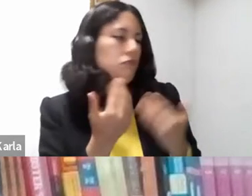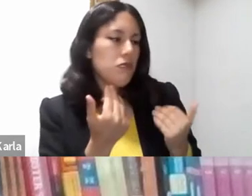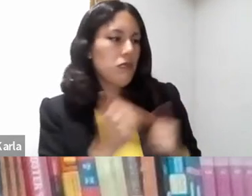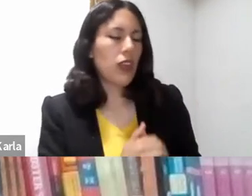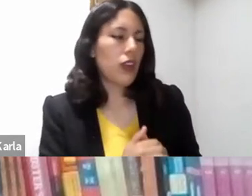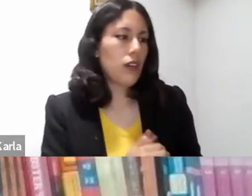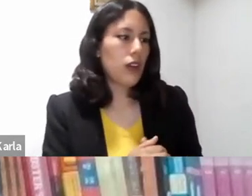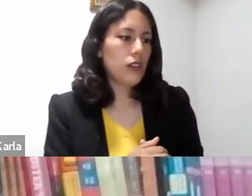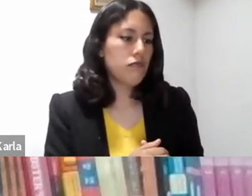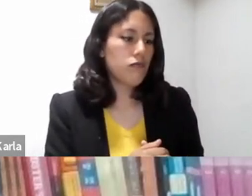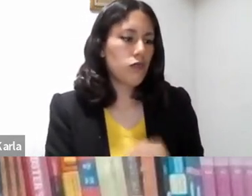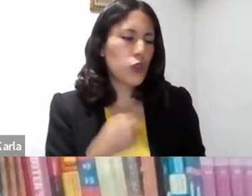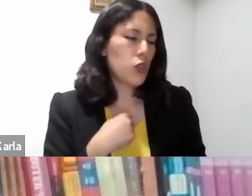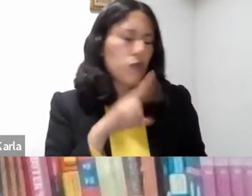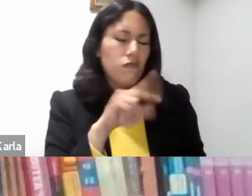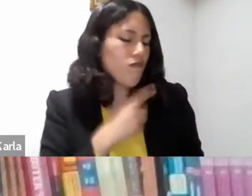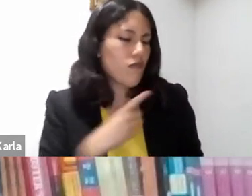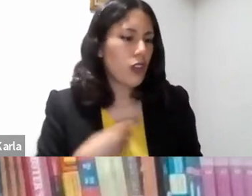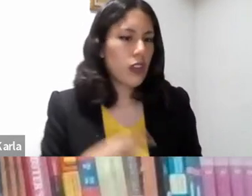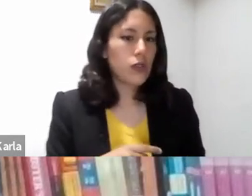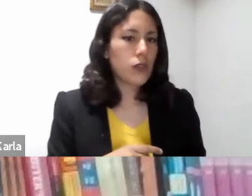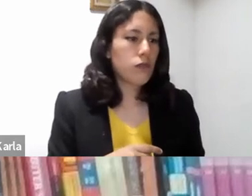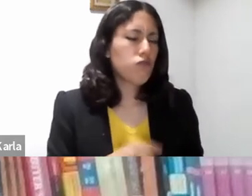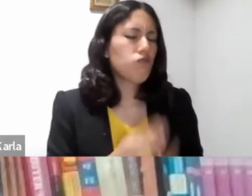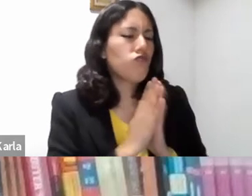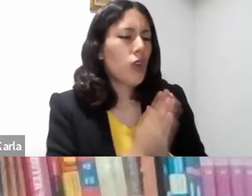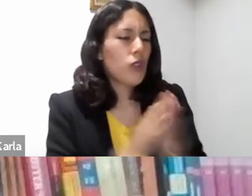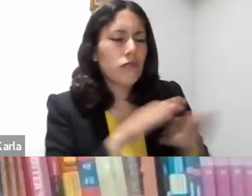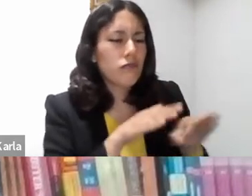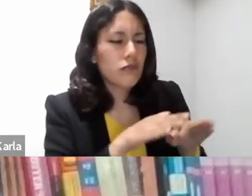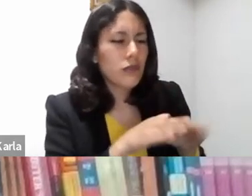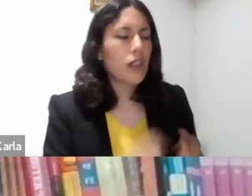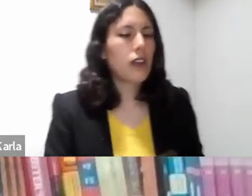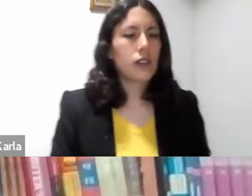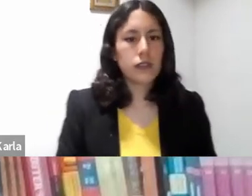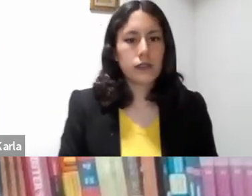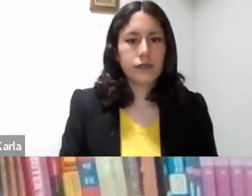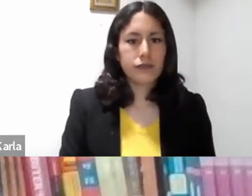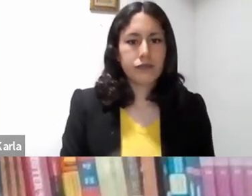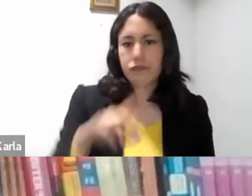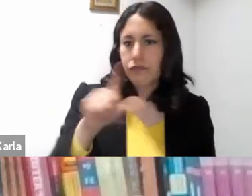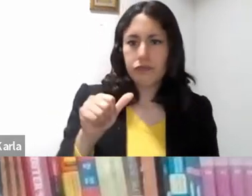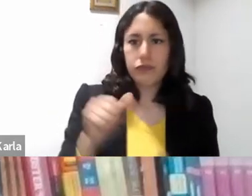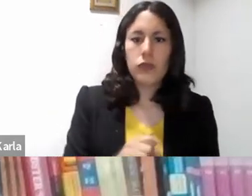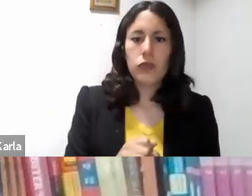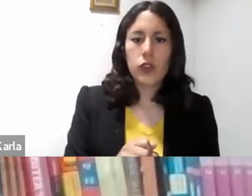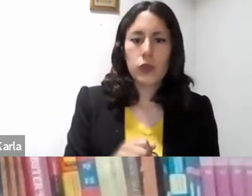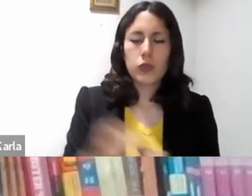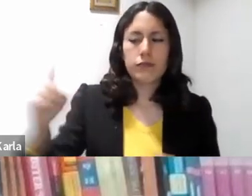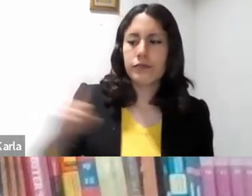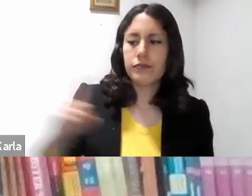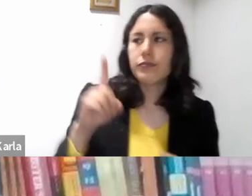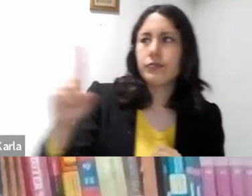Enseguida se puso en camino hacia la casa de su padre. Estaba todavía lejos cuando su padre lo vio y se enterneció profundamente.